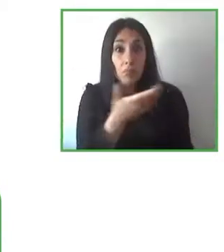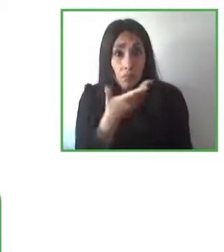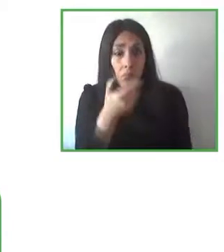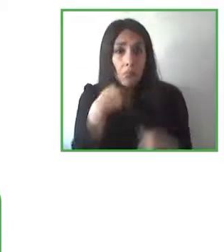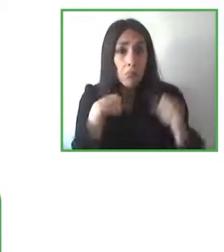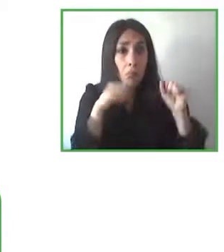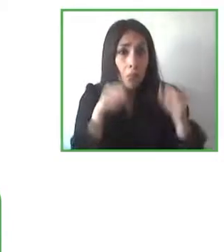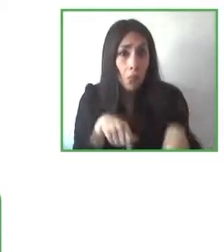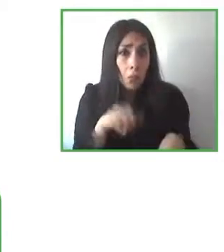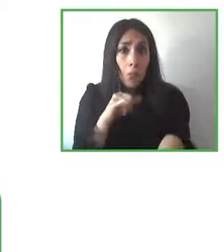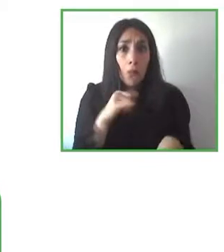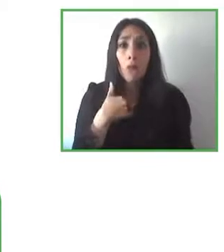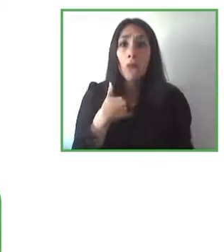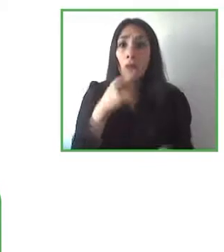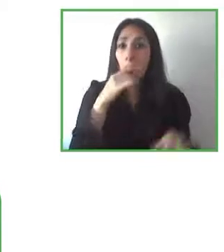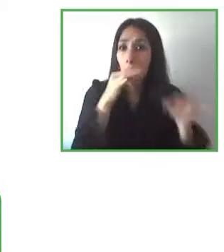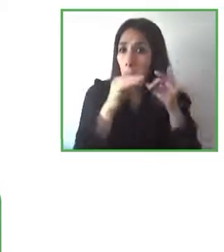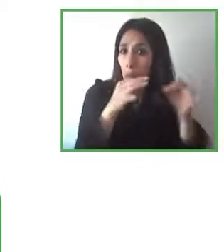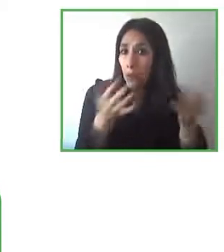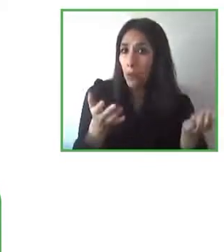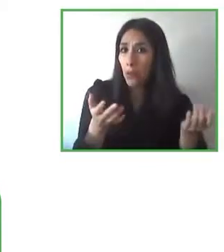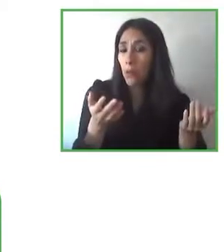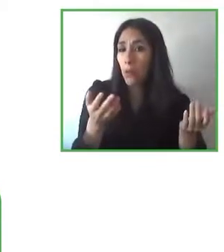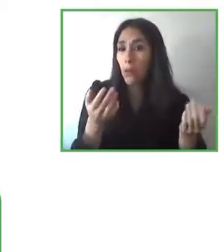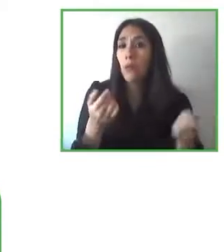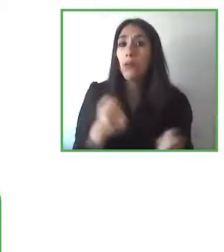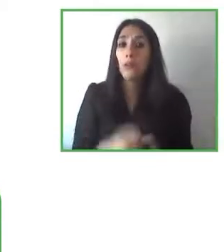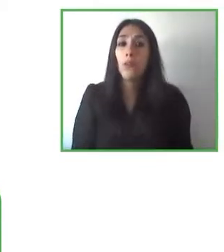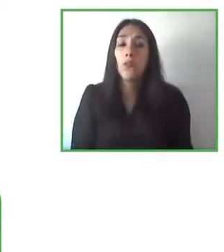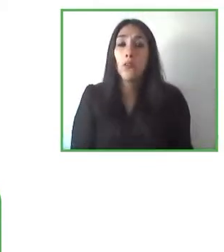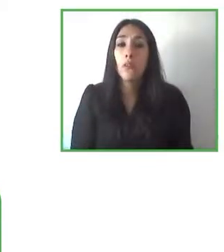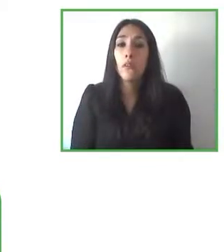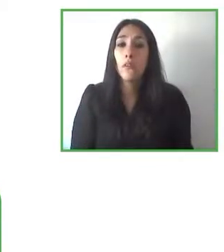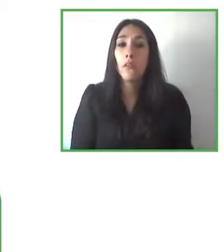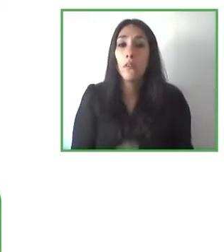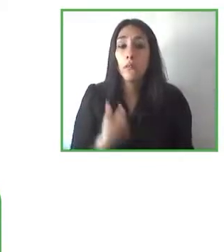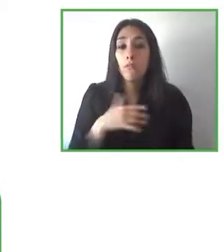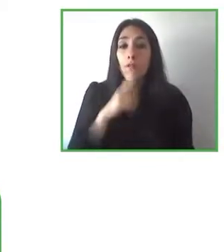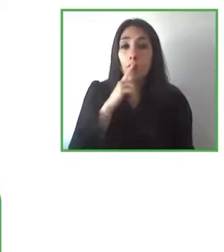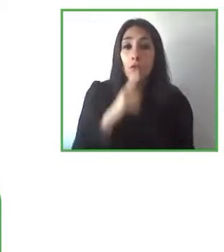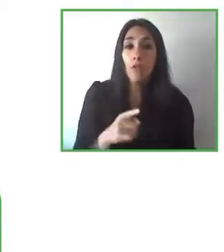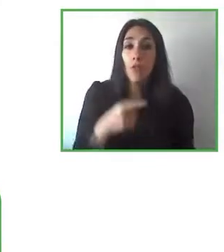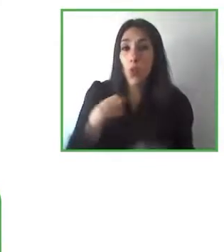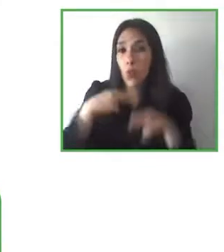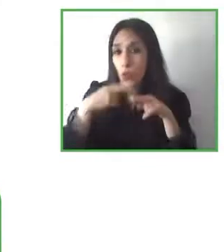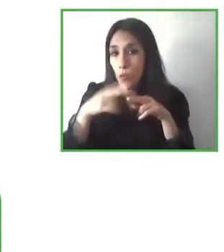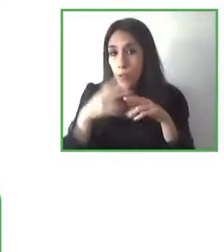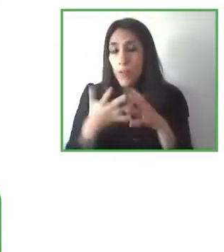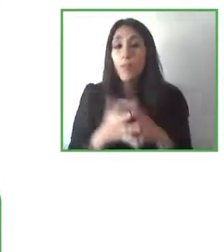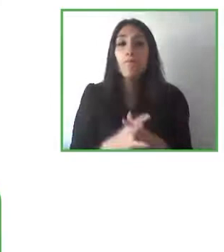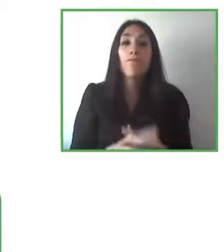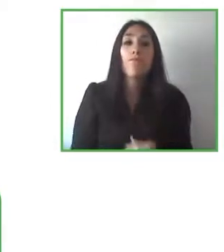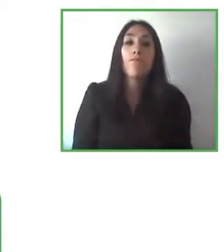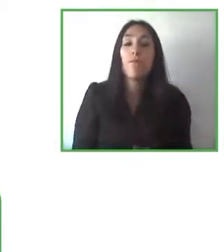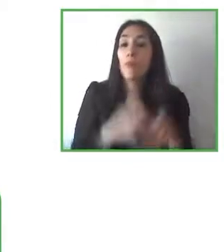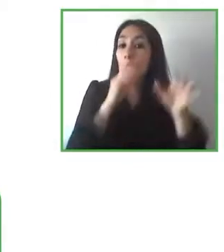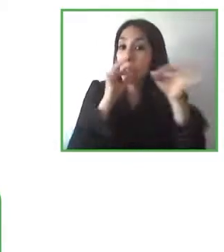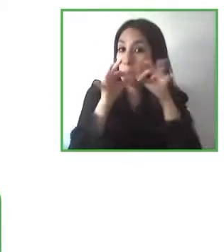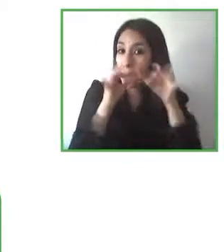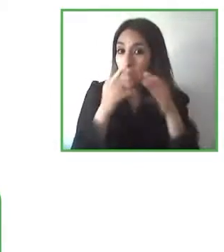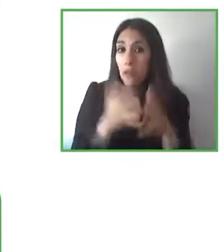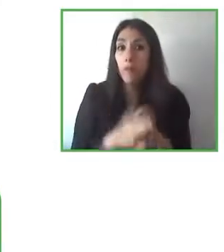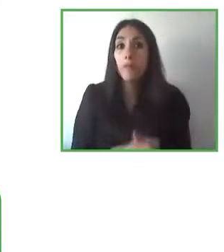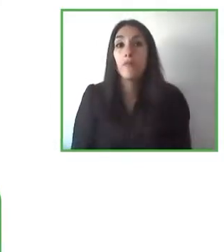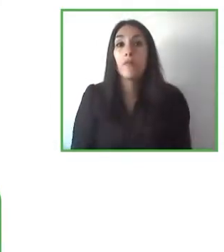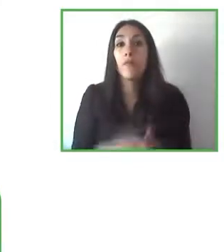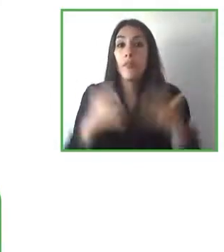realmente también utilizando pues lo que se suele decir de nada para nosotros sin nosotros